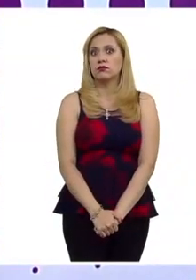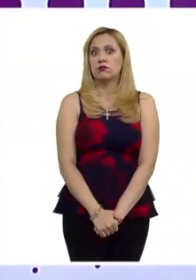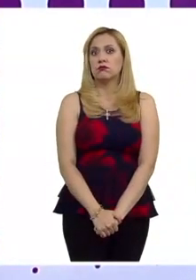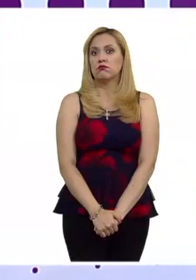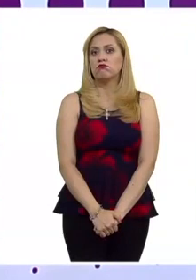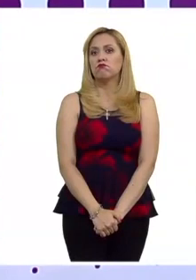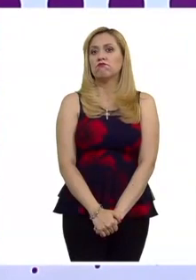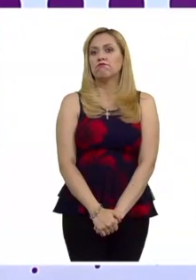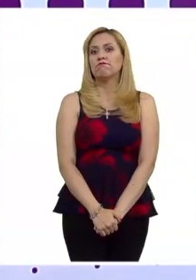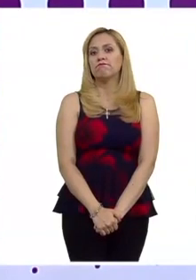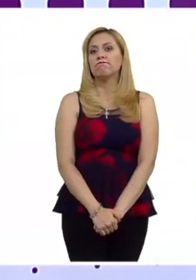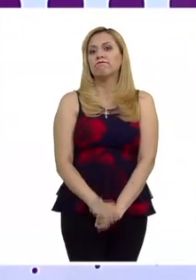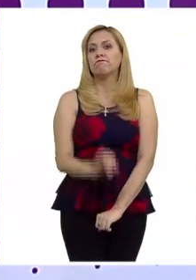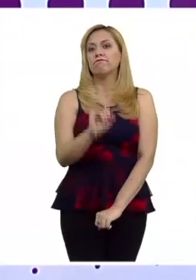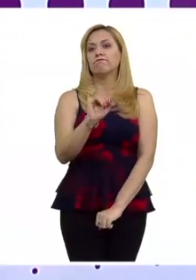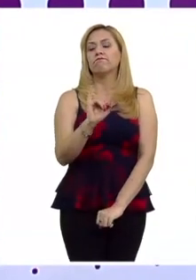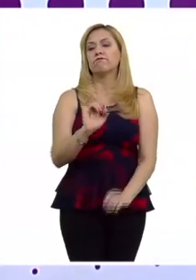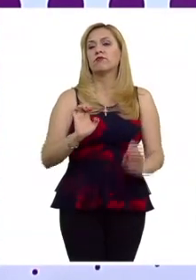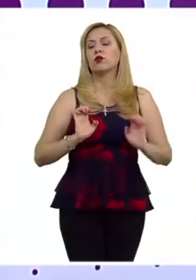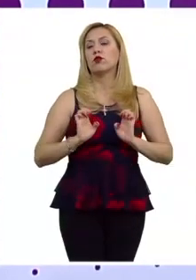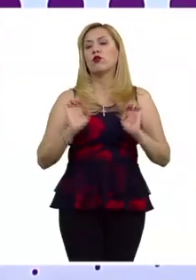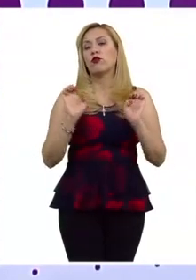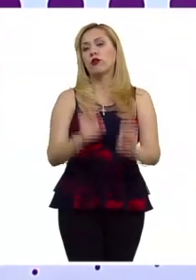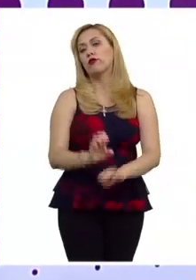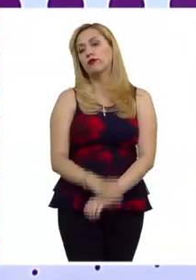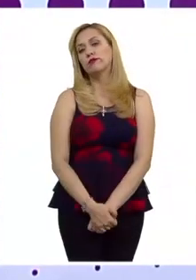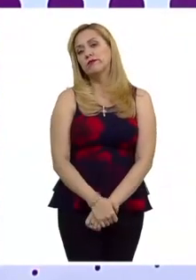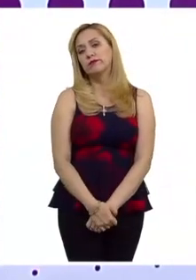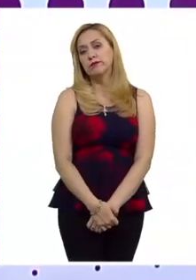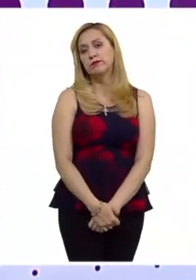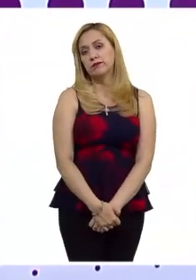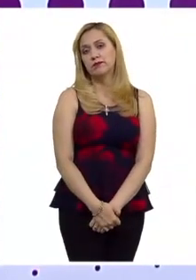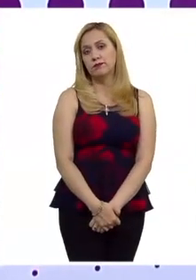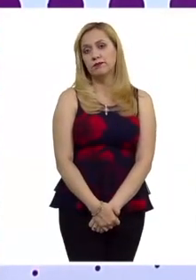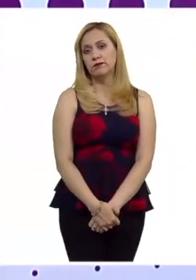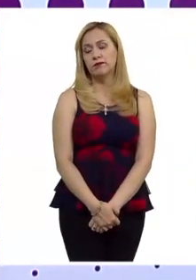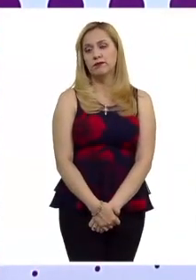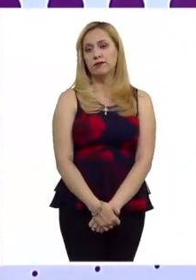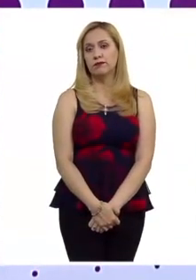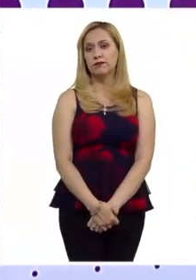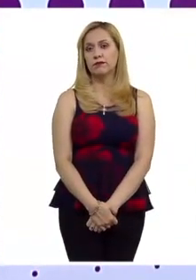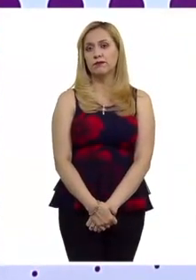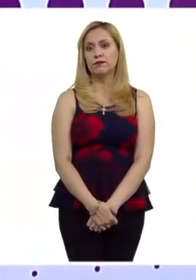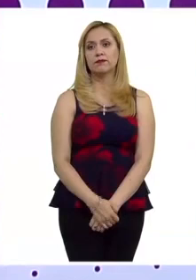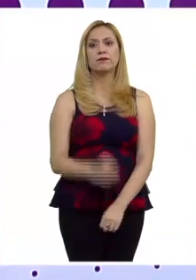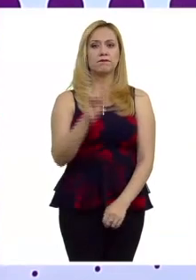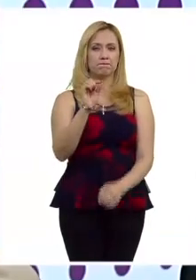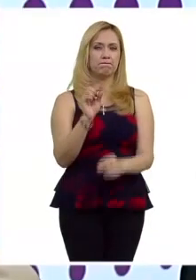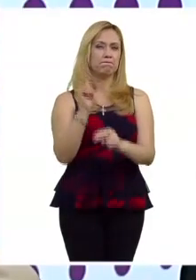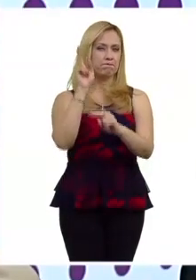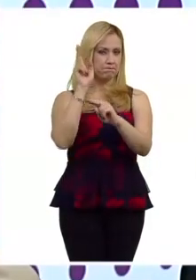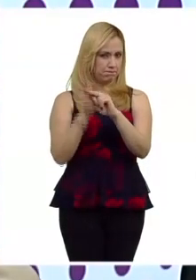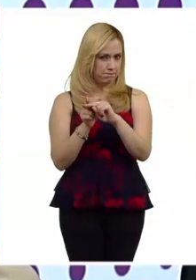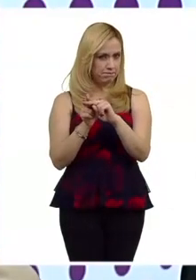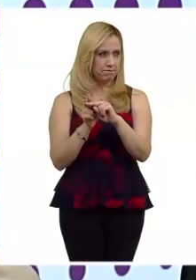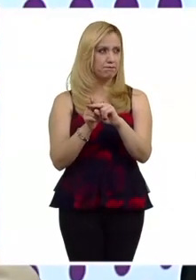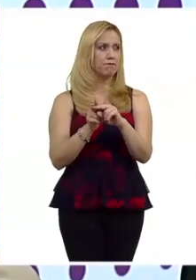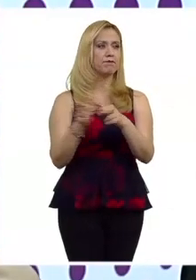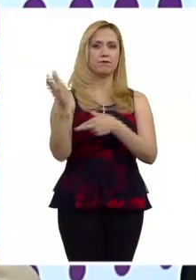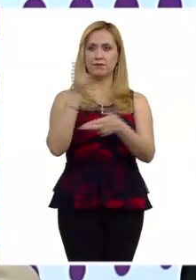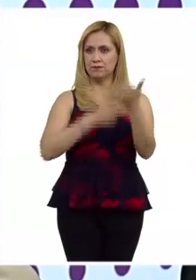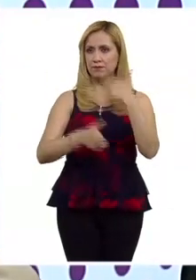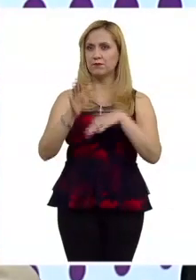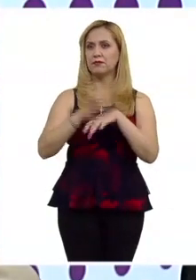sí constituyó un discurso de odio Ok creo que es momento de hacer una pausa vamos a